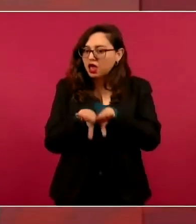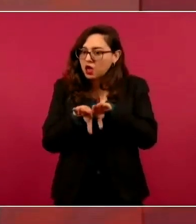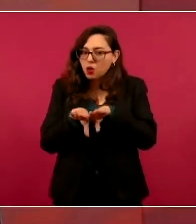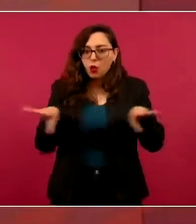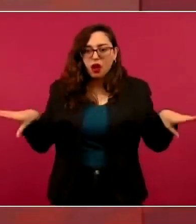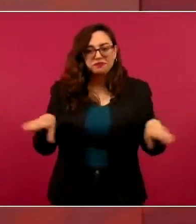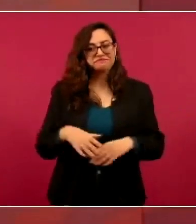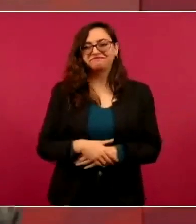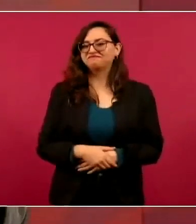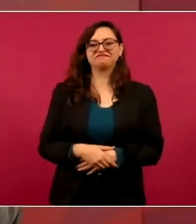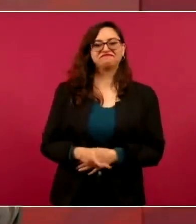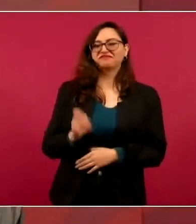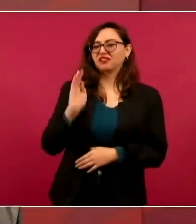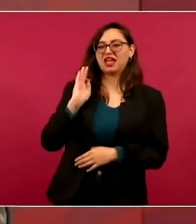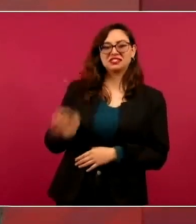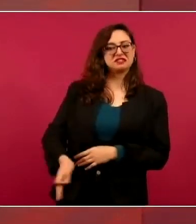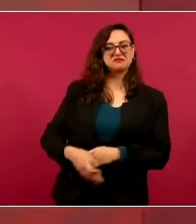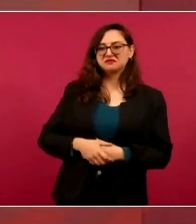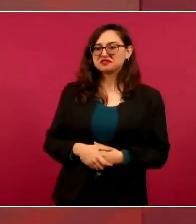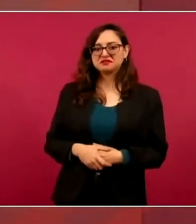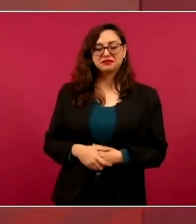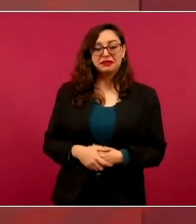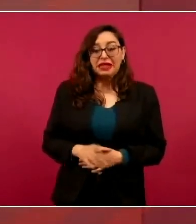que eso es la democracia.